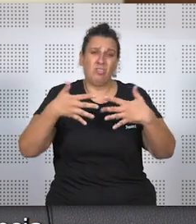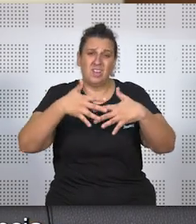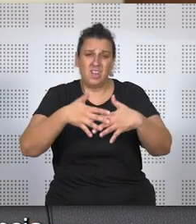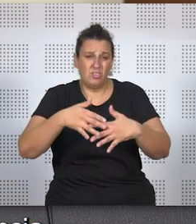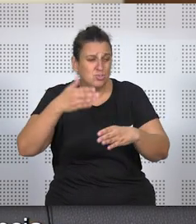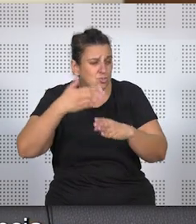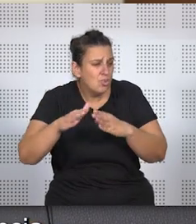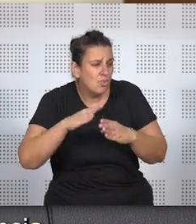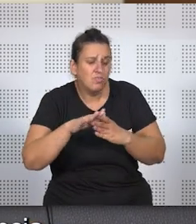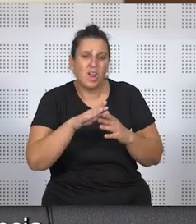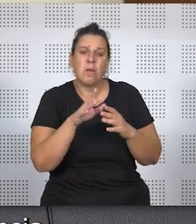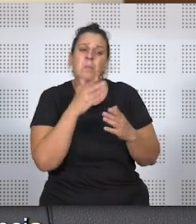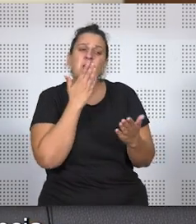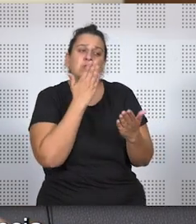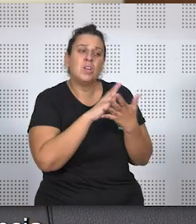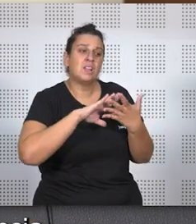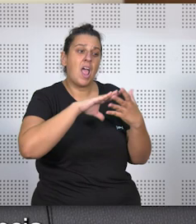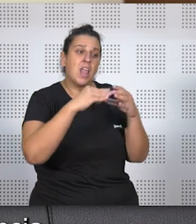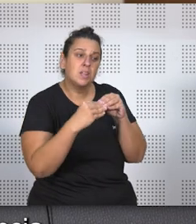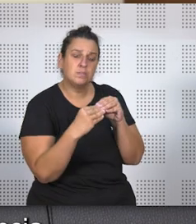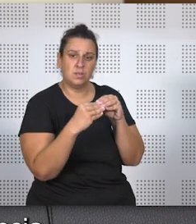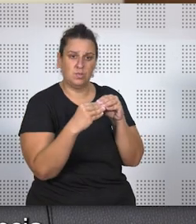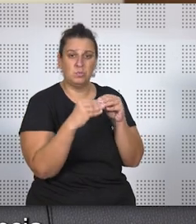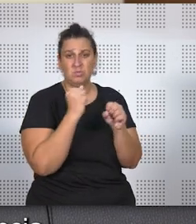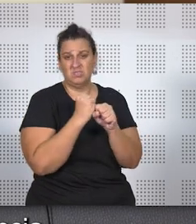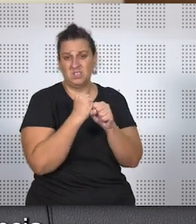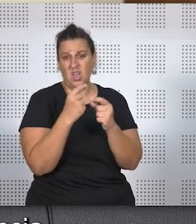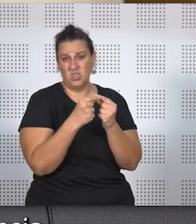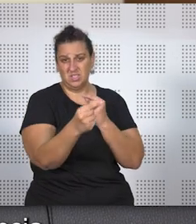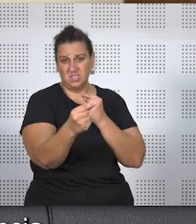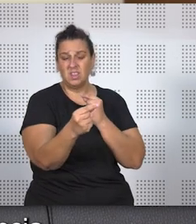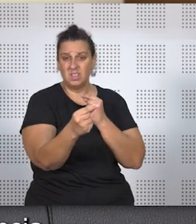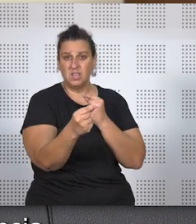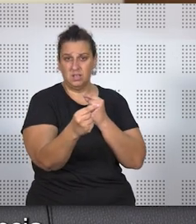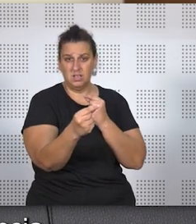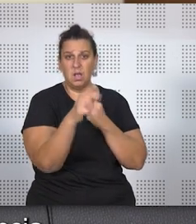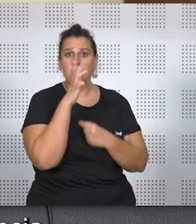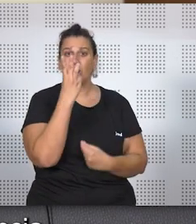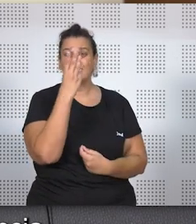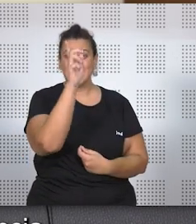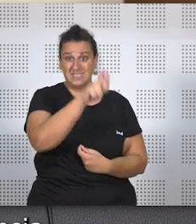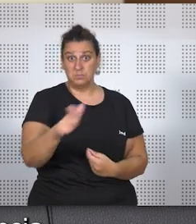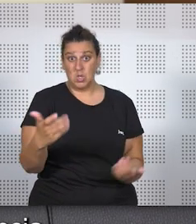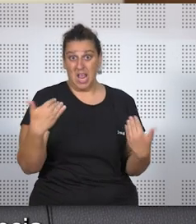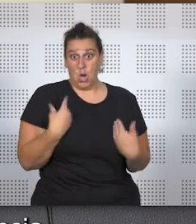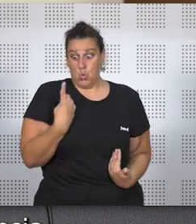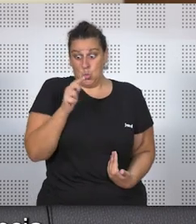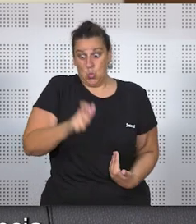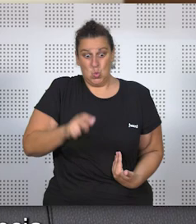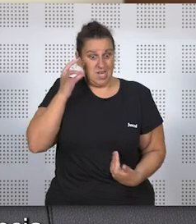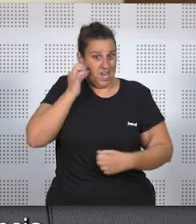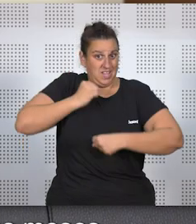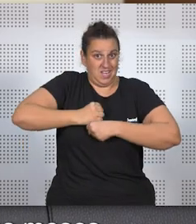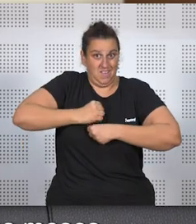solicitar esta adaptación al caso del trabajo a distancia porque eran tres personas a cargo de una misma